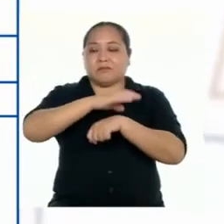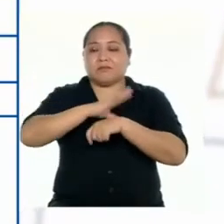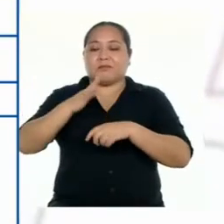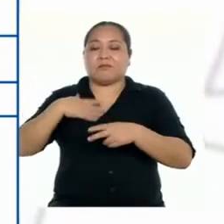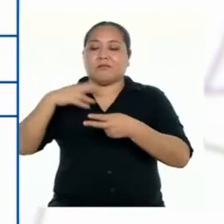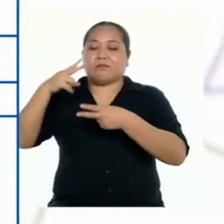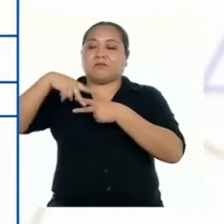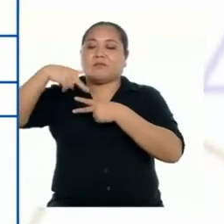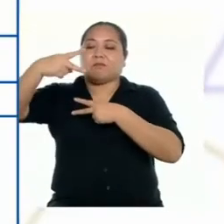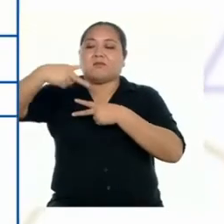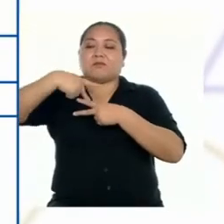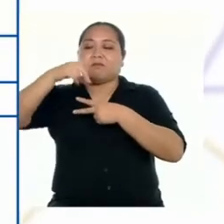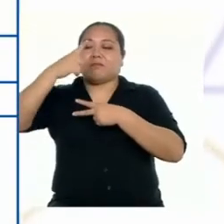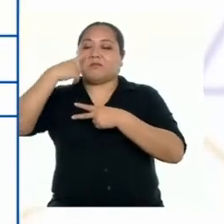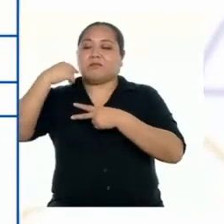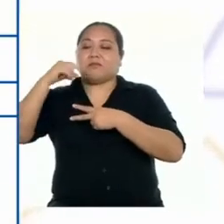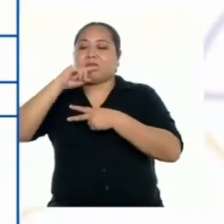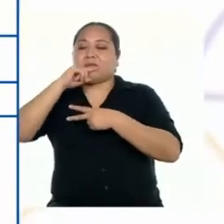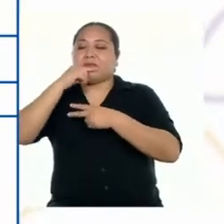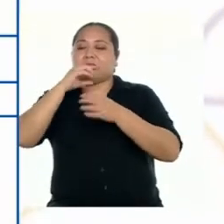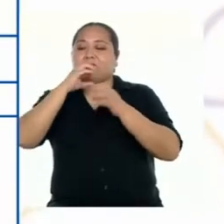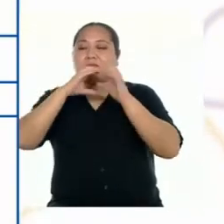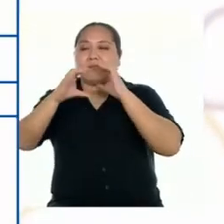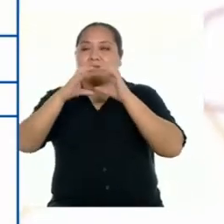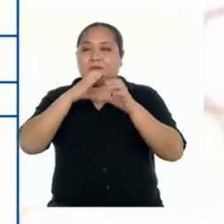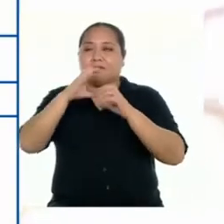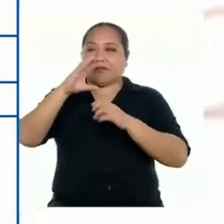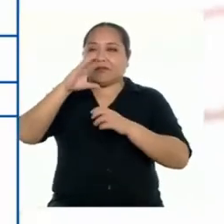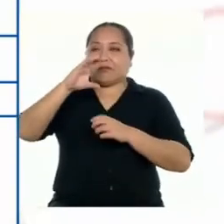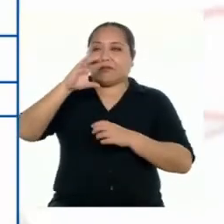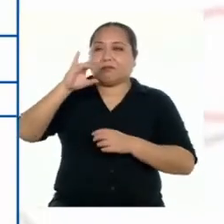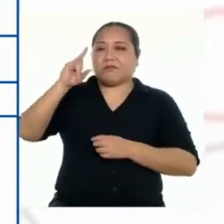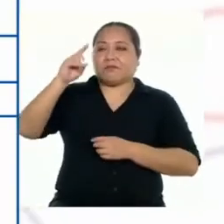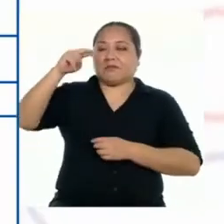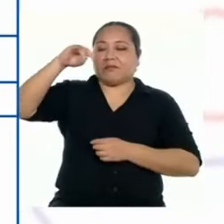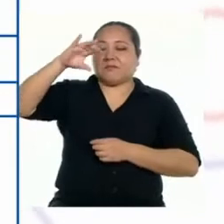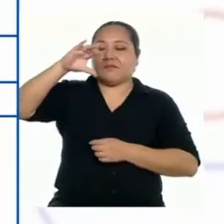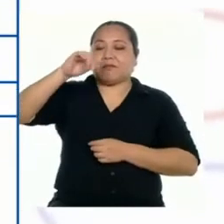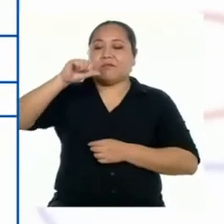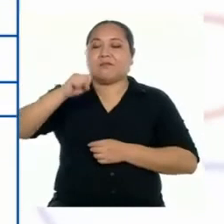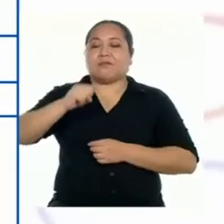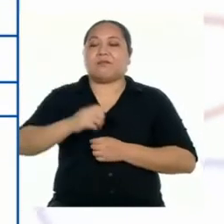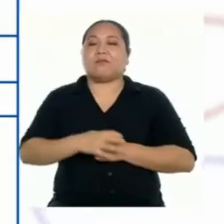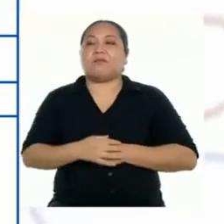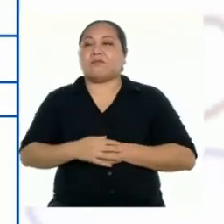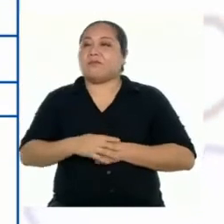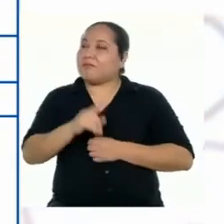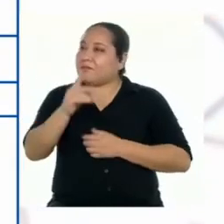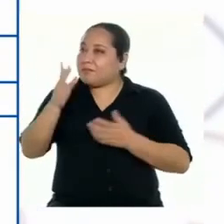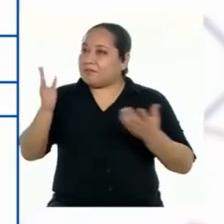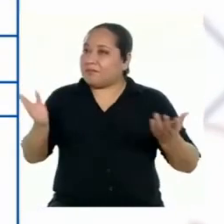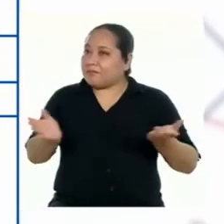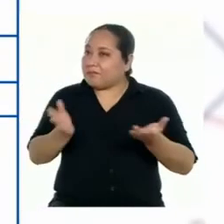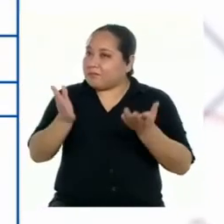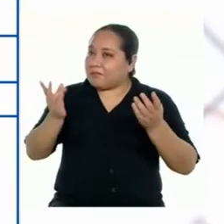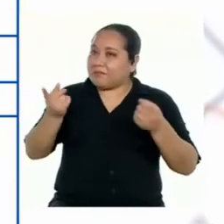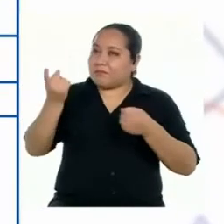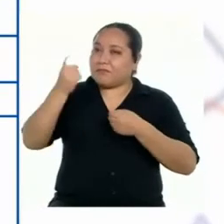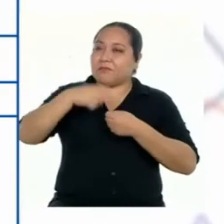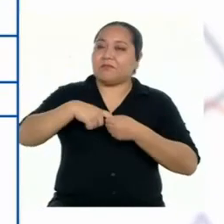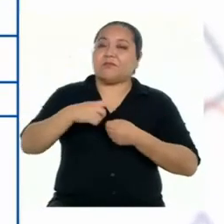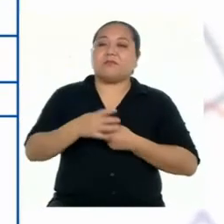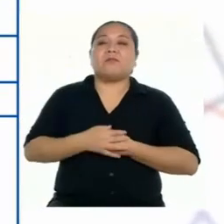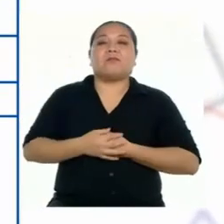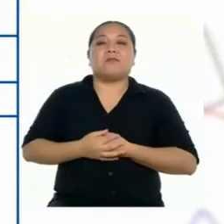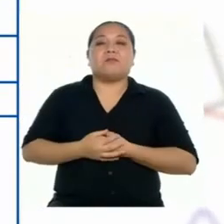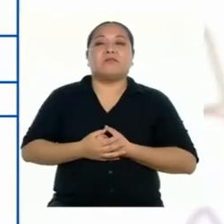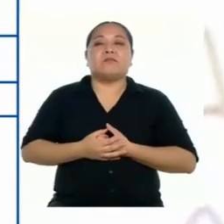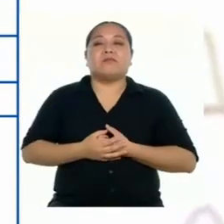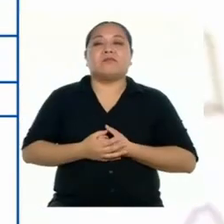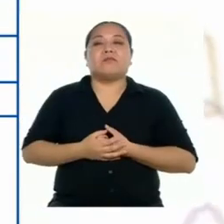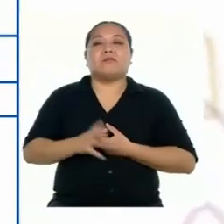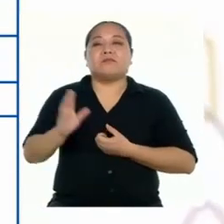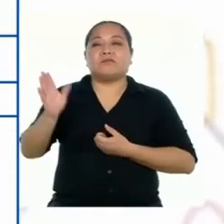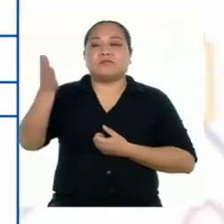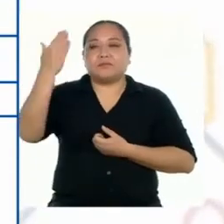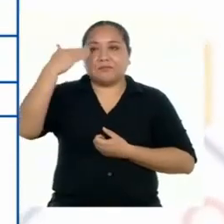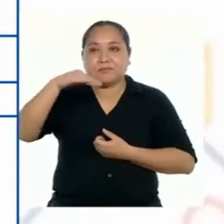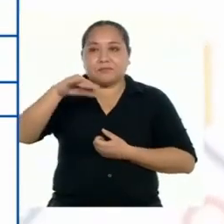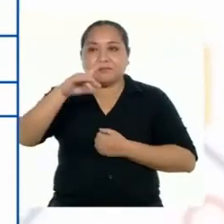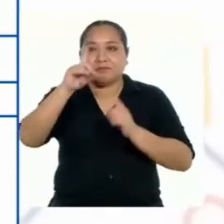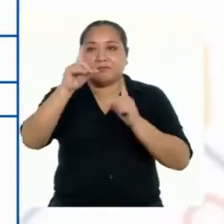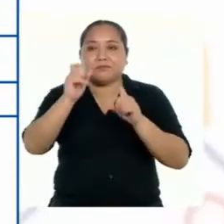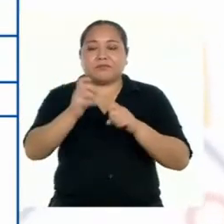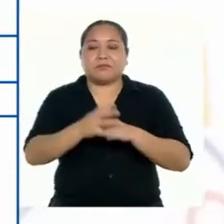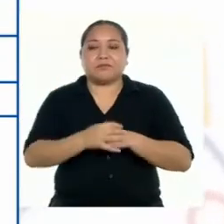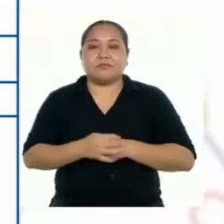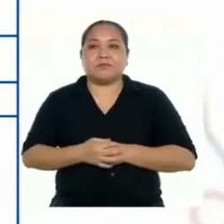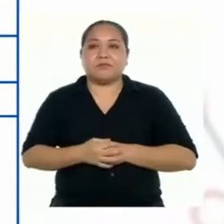que mis vecinas y vecinos hablen sobre las cuencas. Y así se animarán a participar. La siguiente pregunta